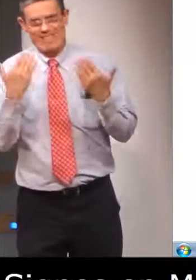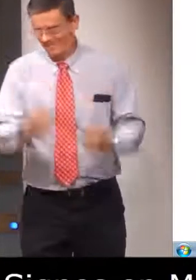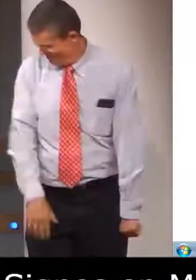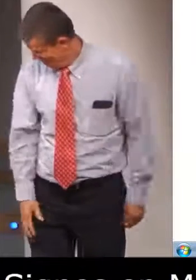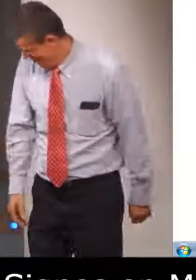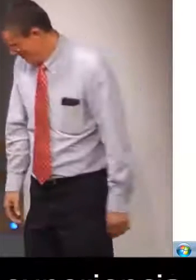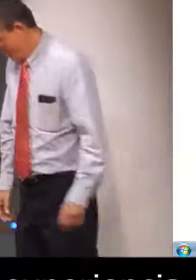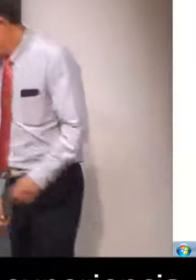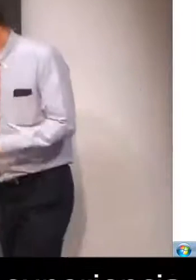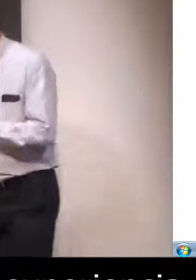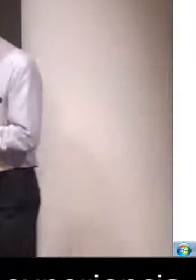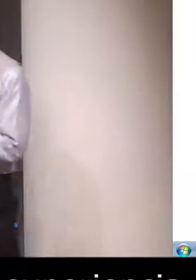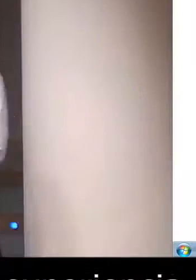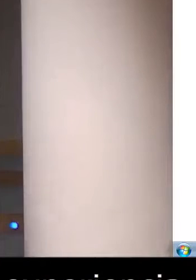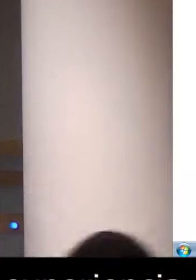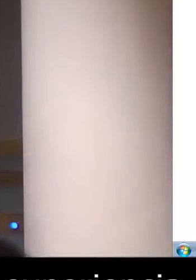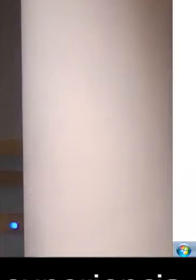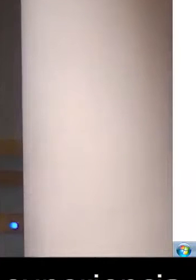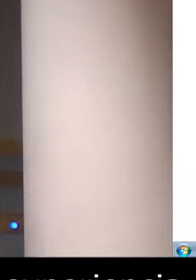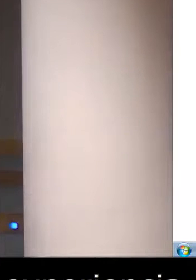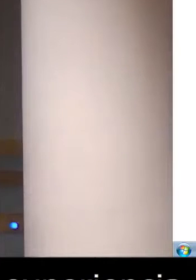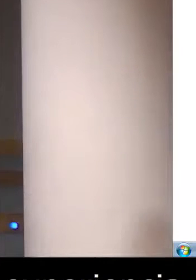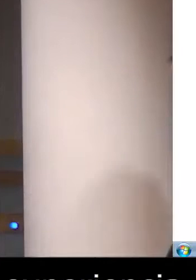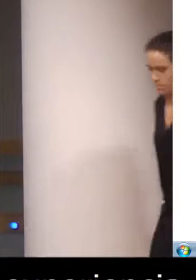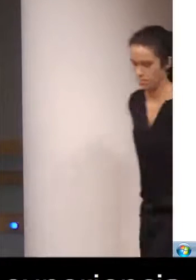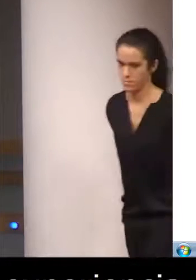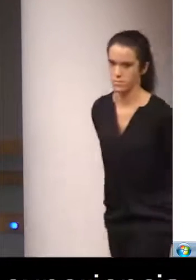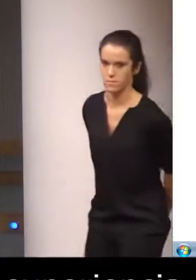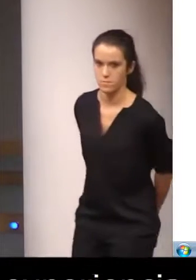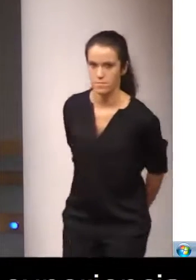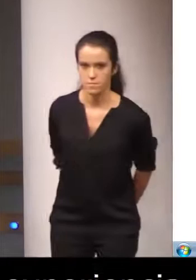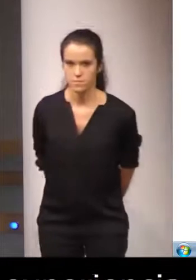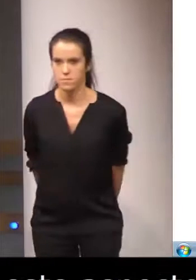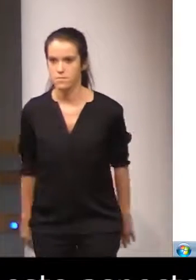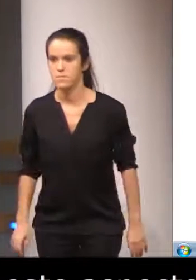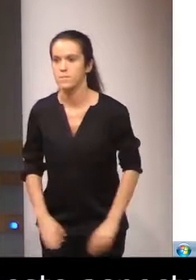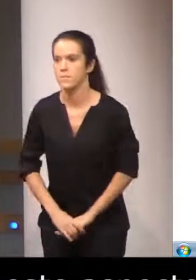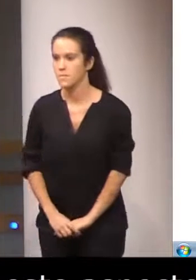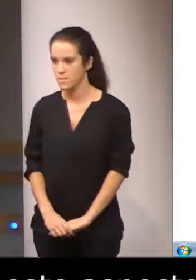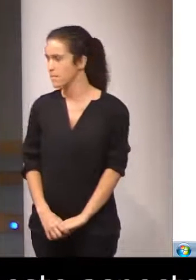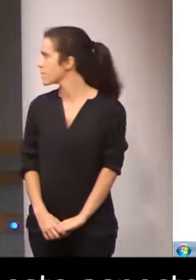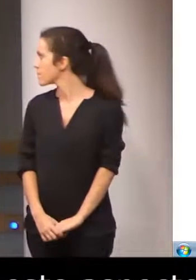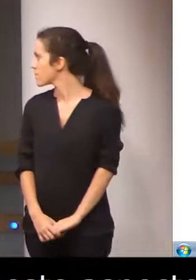utilizar la lengua oral, con lo cual voy a dar continuidad a mi exposición a través de esa lengua. Muchas gracias.